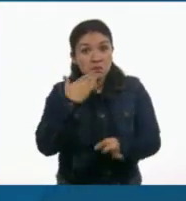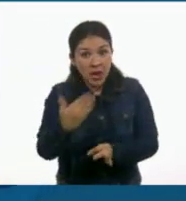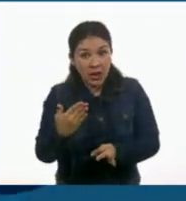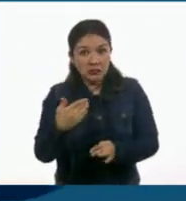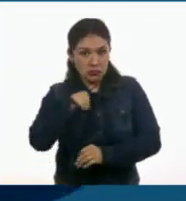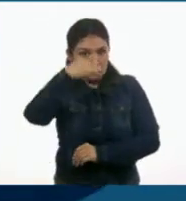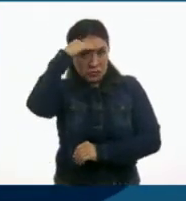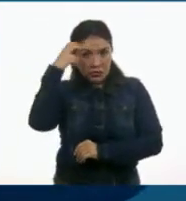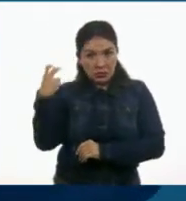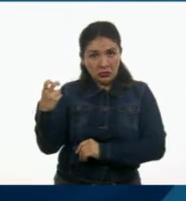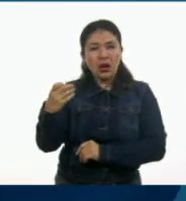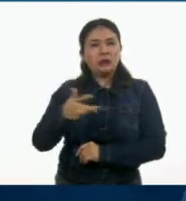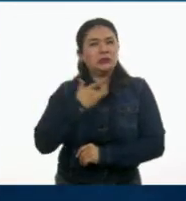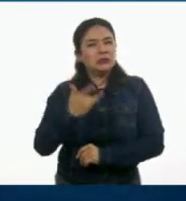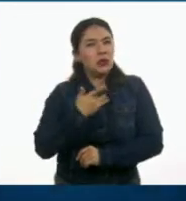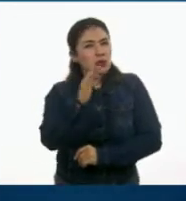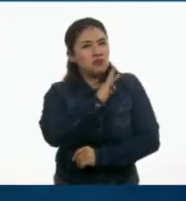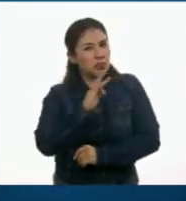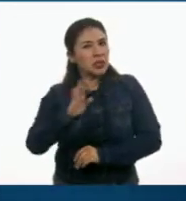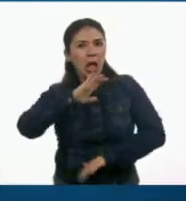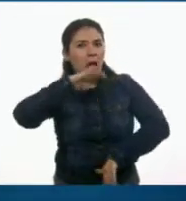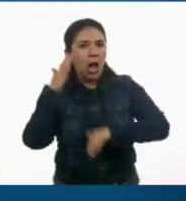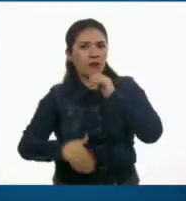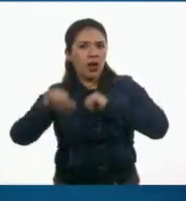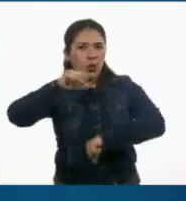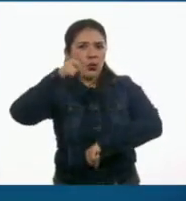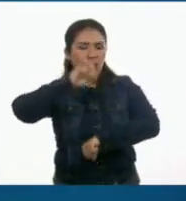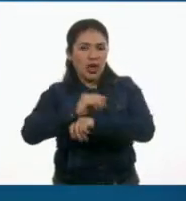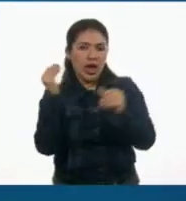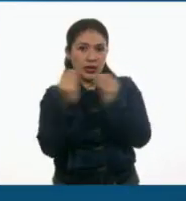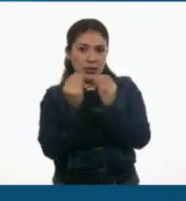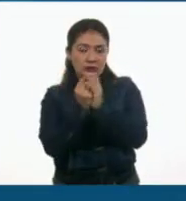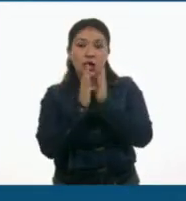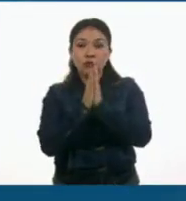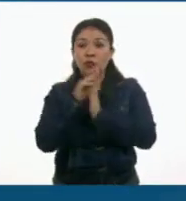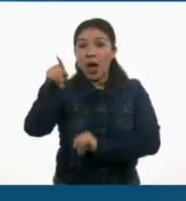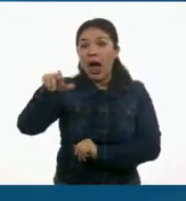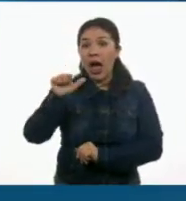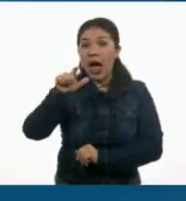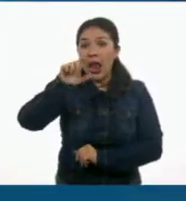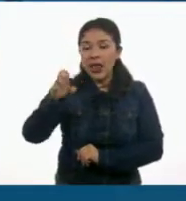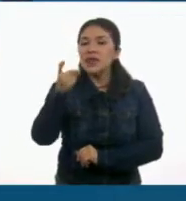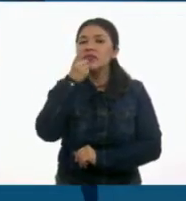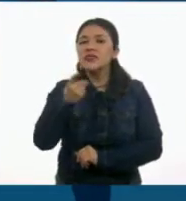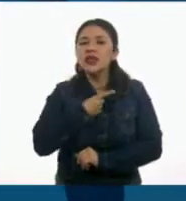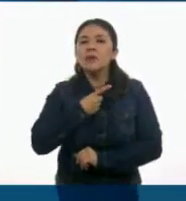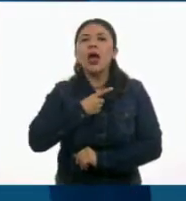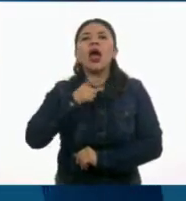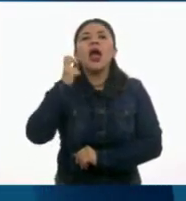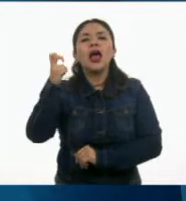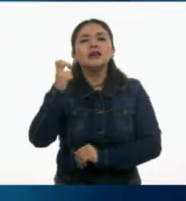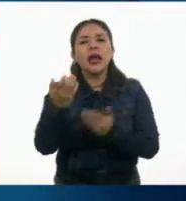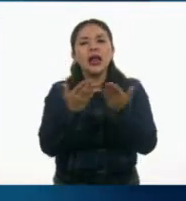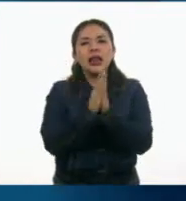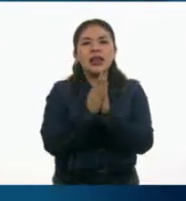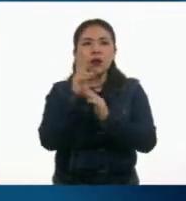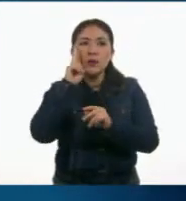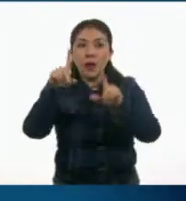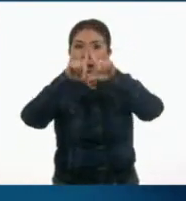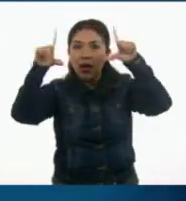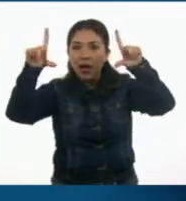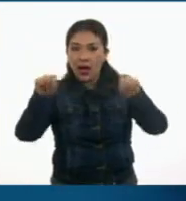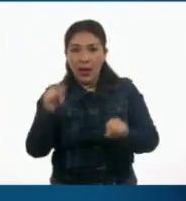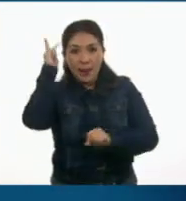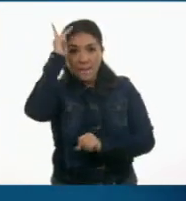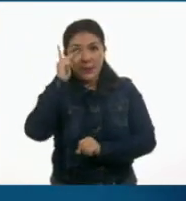estamos pensando, yo creo que podríamos cerrar nuestra clase pidiendo a Ale que nos comparta la lectura de este párrafo del